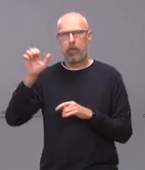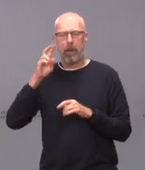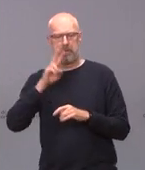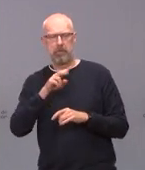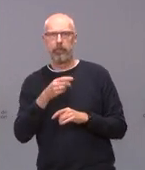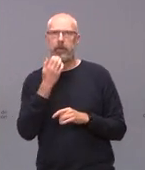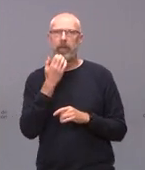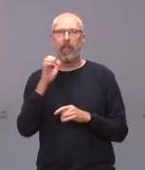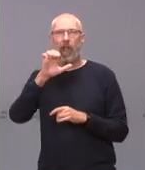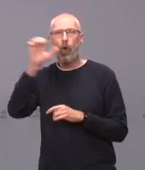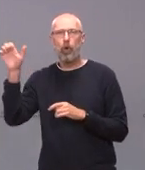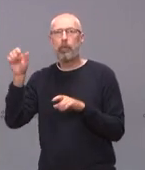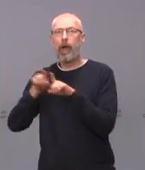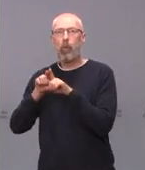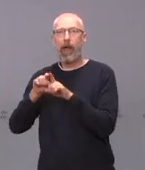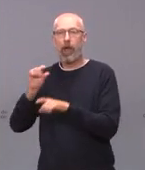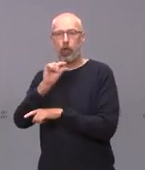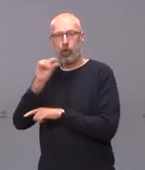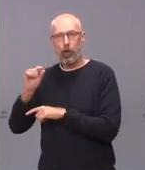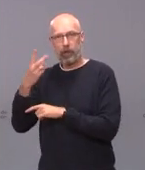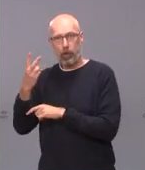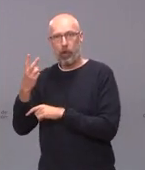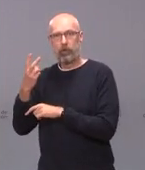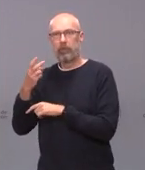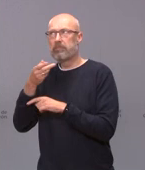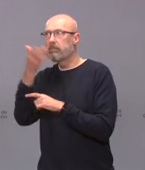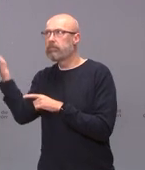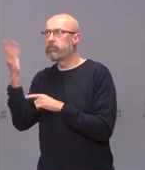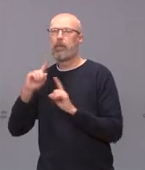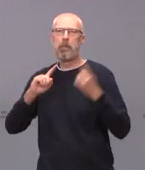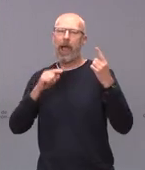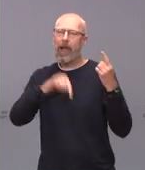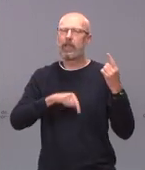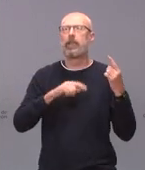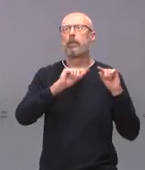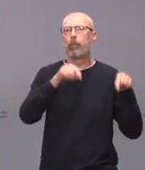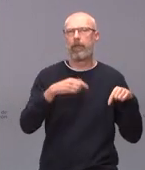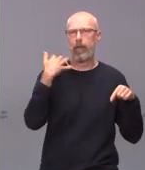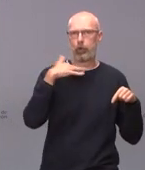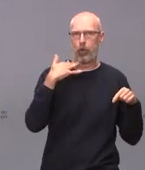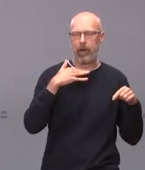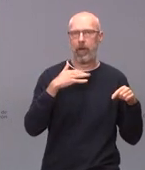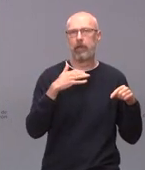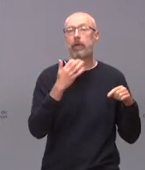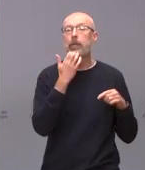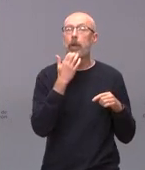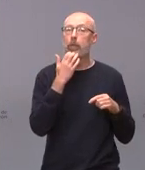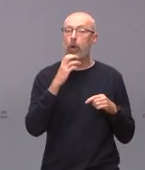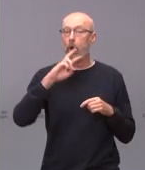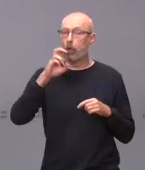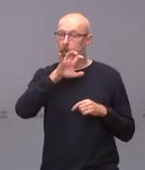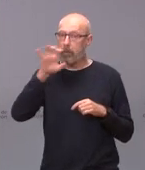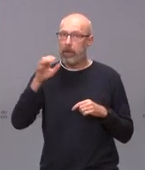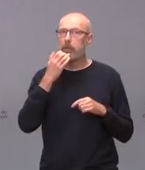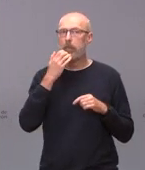personas vacunadas a doble dosis como la provincia de Soria. Y no hay ningún país en Europa, quitando el Reino Unido, que tiene otra